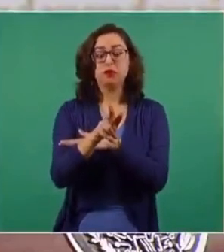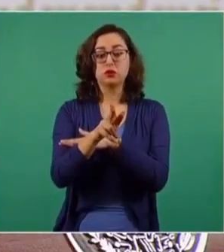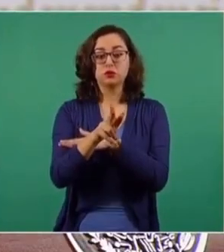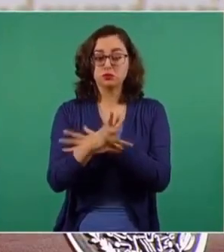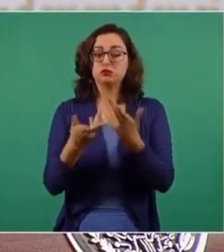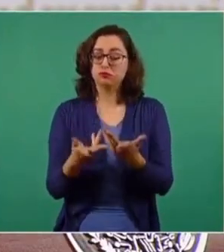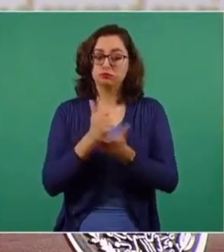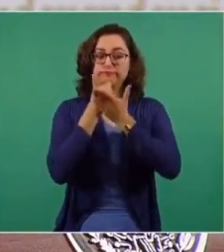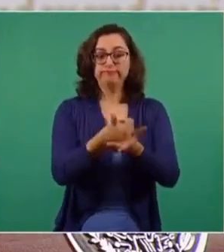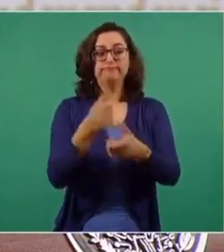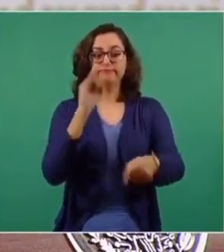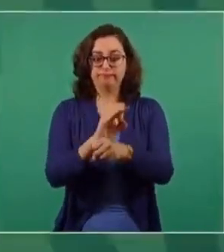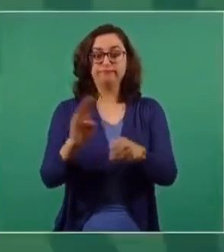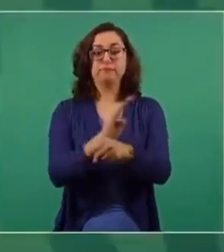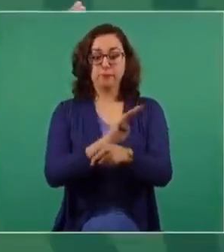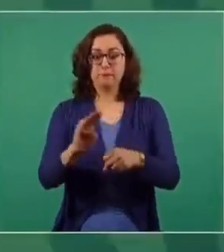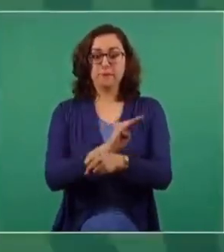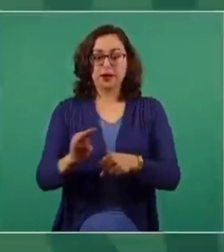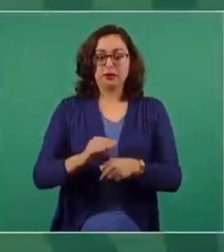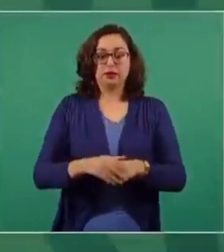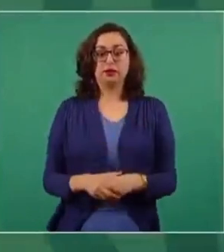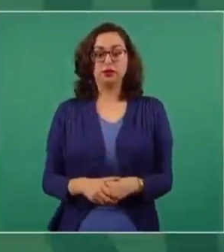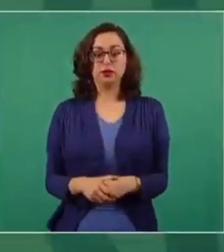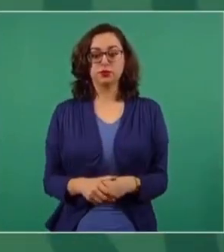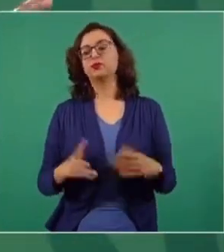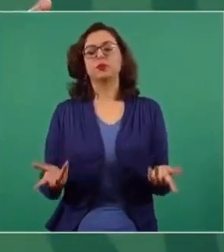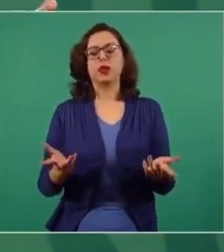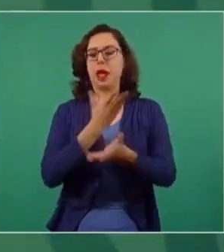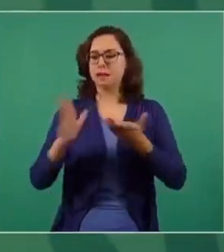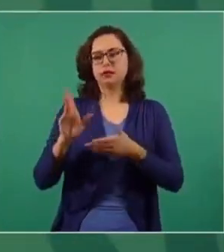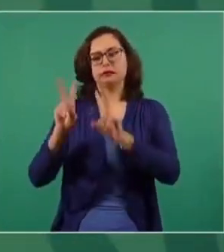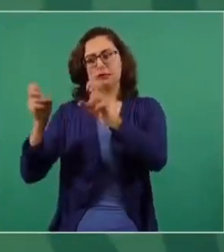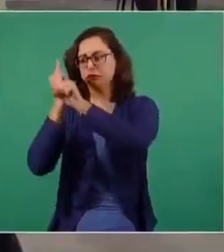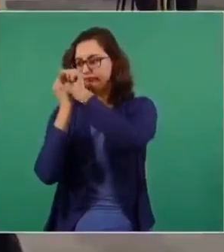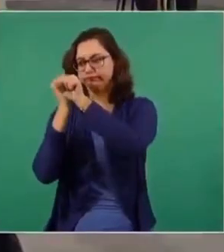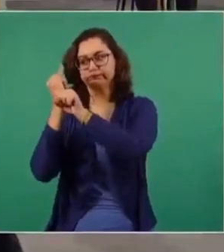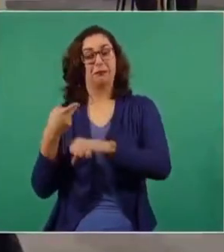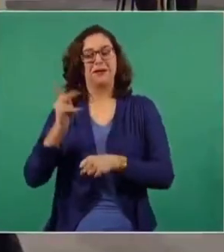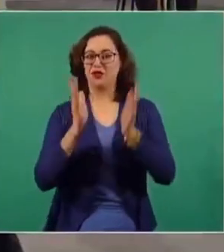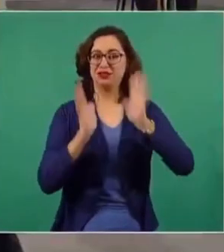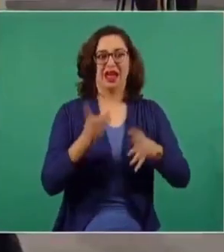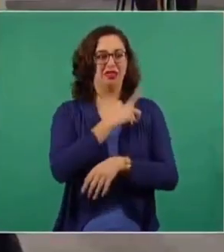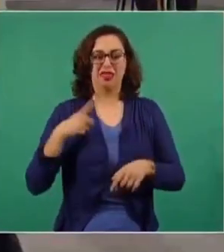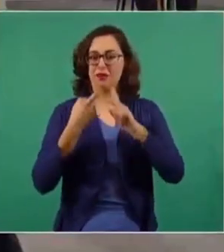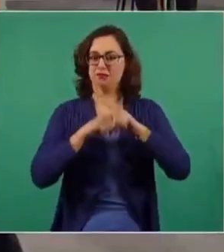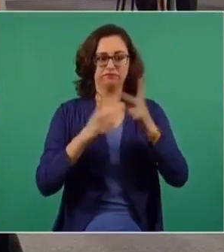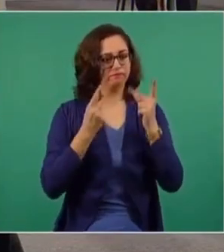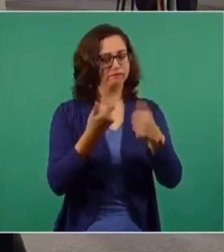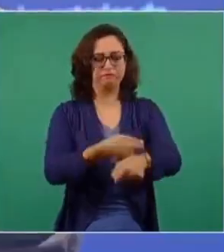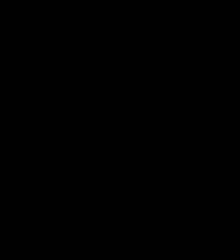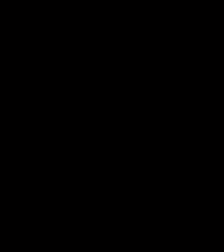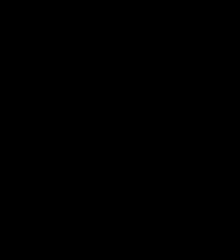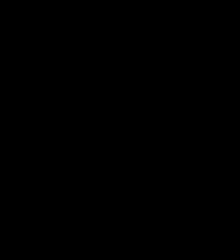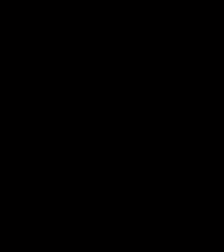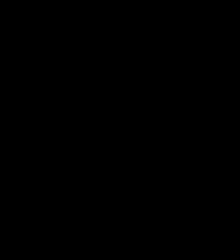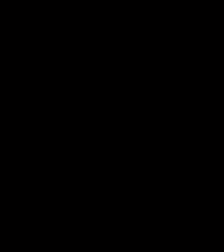beneficie. Esto independientemente de las investigaciones judiciales, pero es ya manos a las obras.